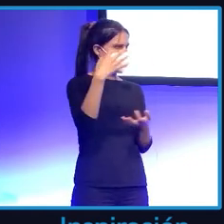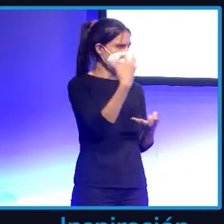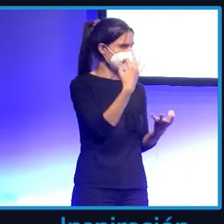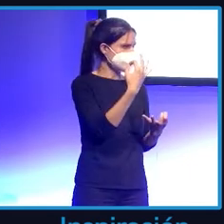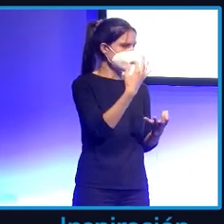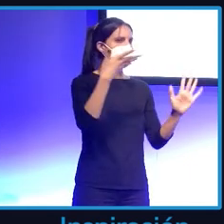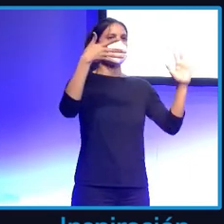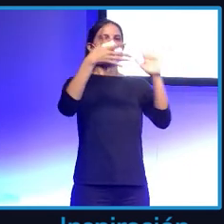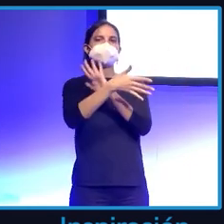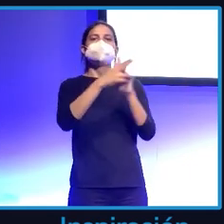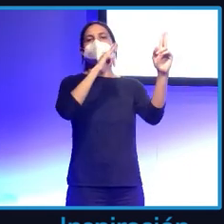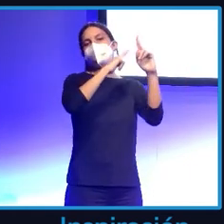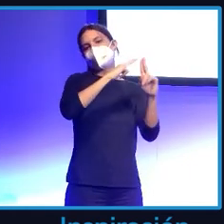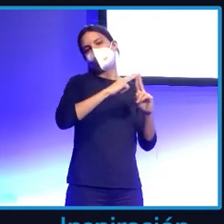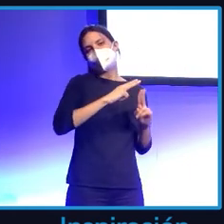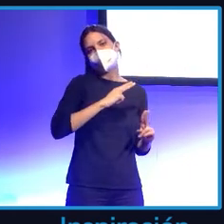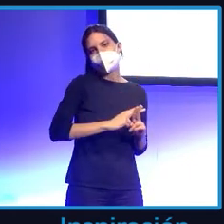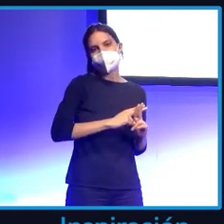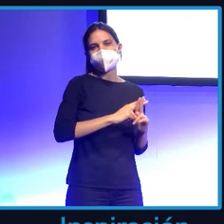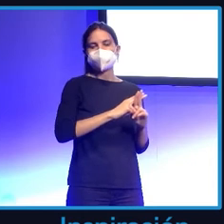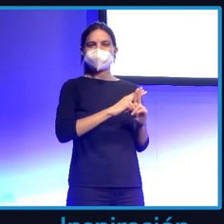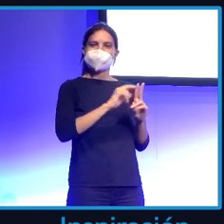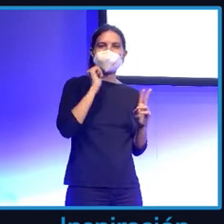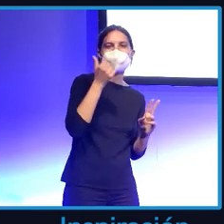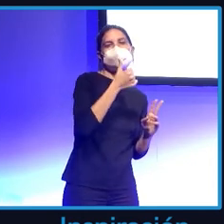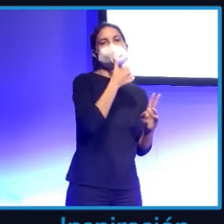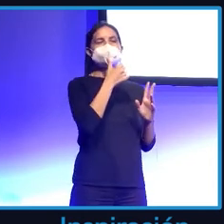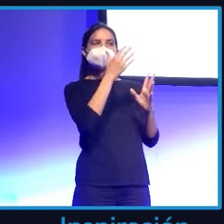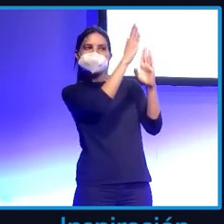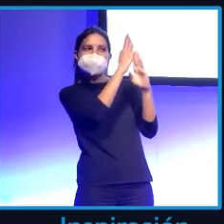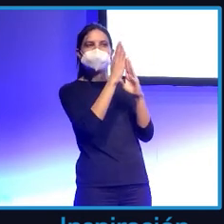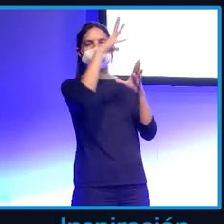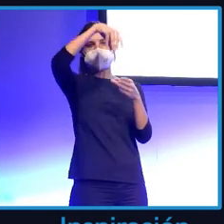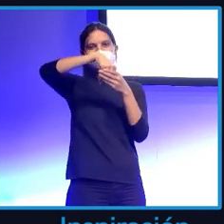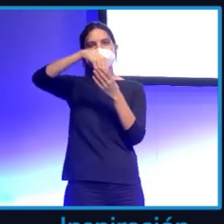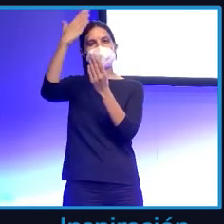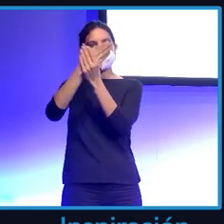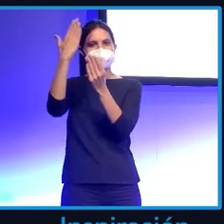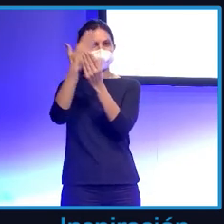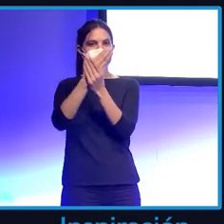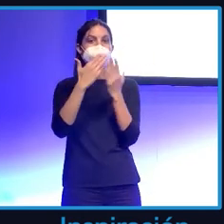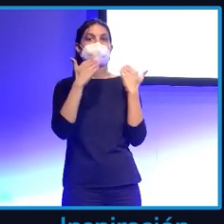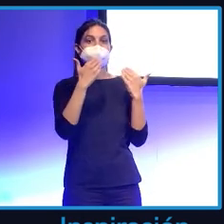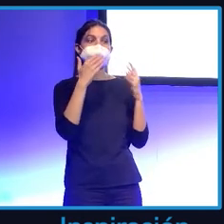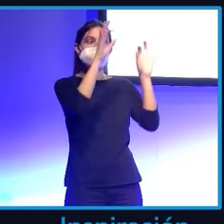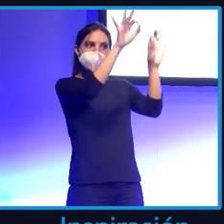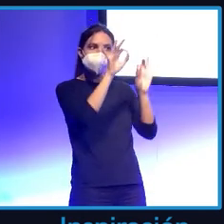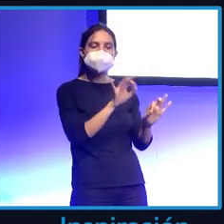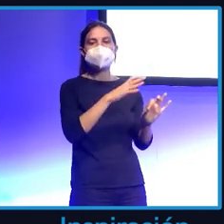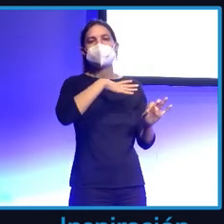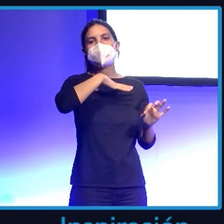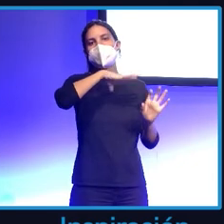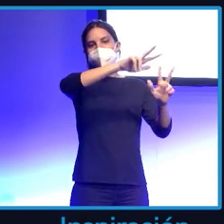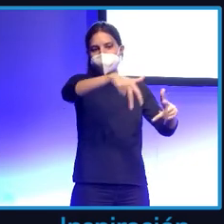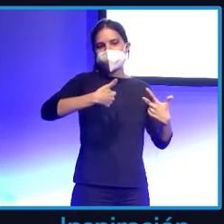metadatos son unos datos que están, digamos, incrustados dentro de esos documentos, esos archivos y que nos pueden permitir saber, pues a lo mejor, el